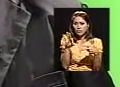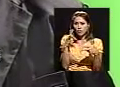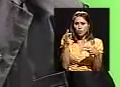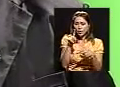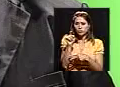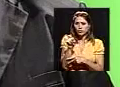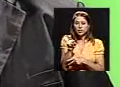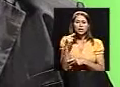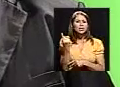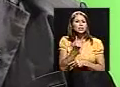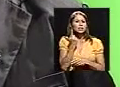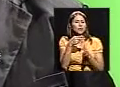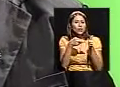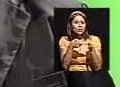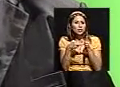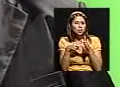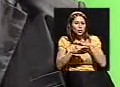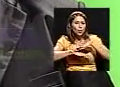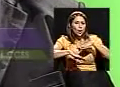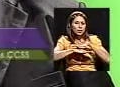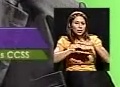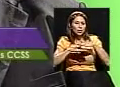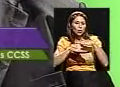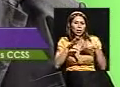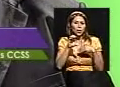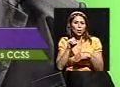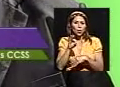Siempre hay un requisito básico de cotizaciones.